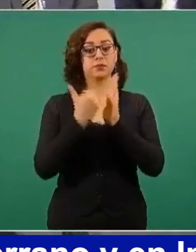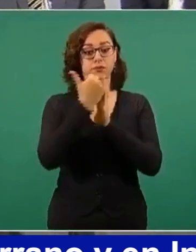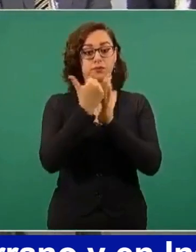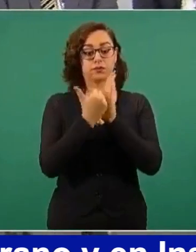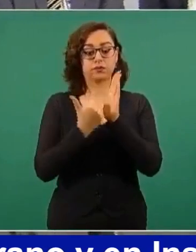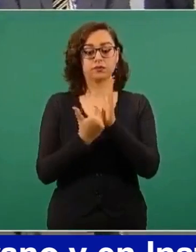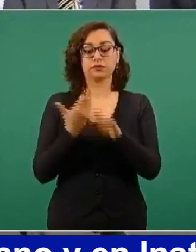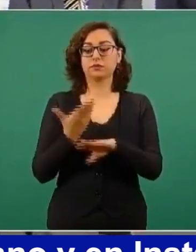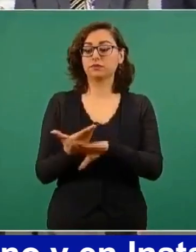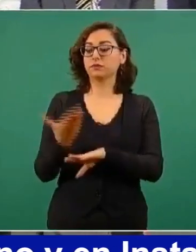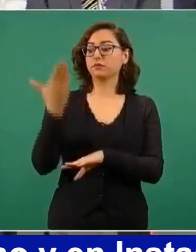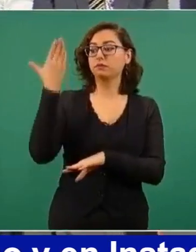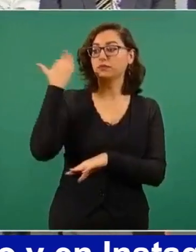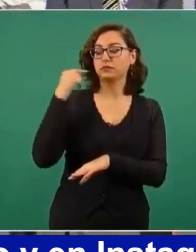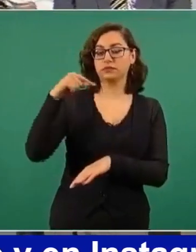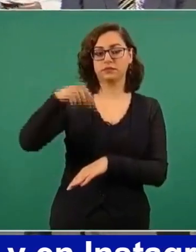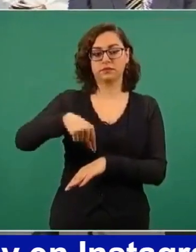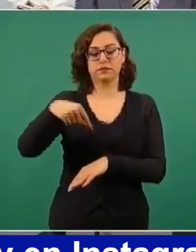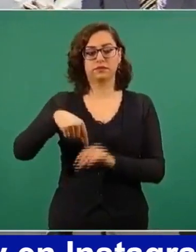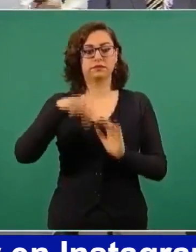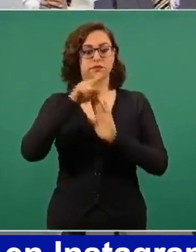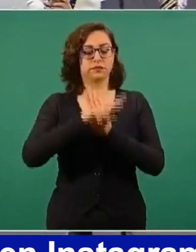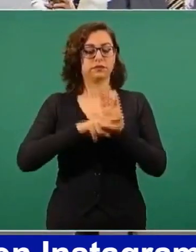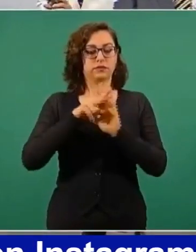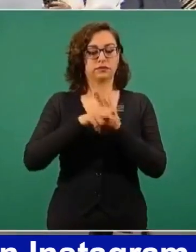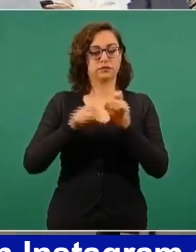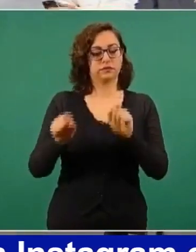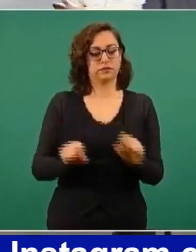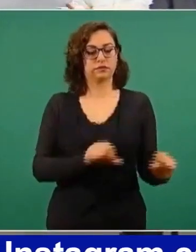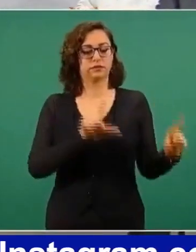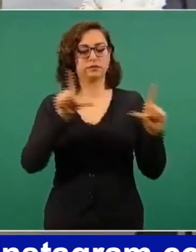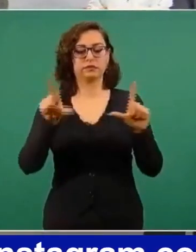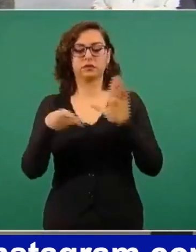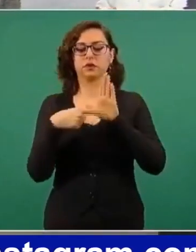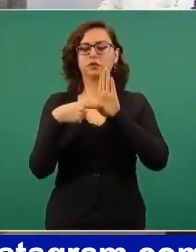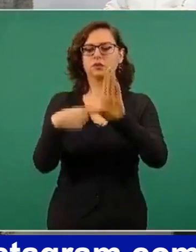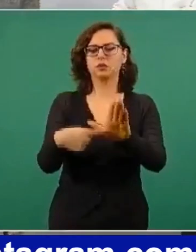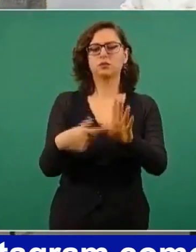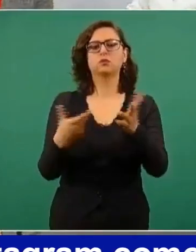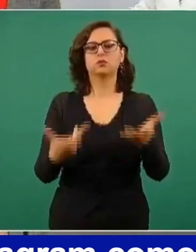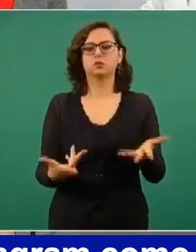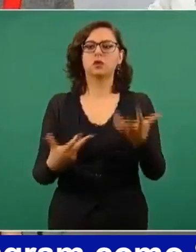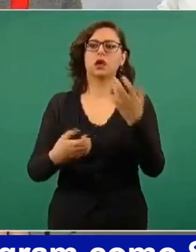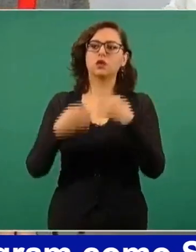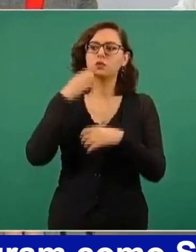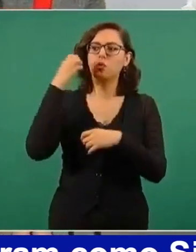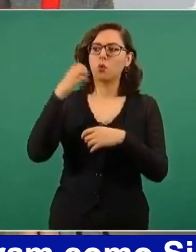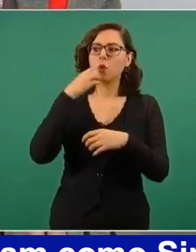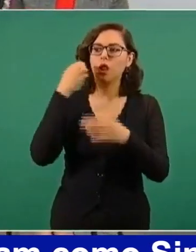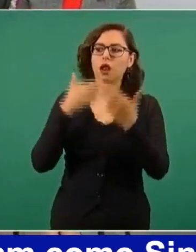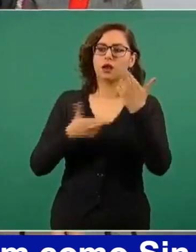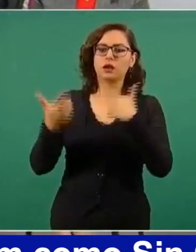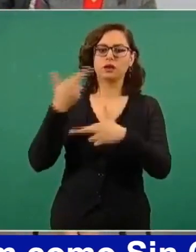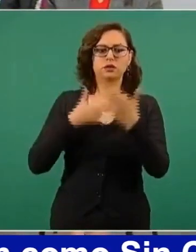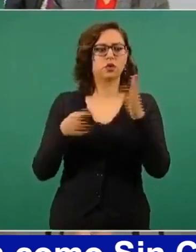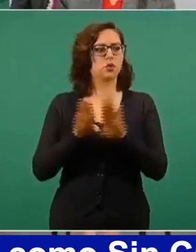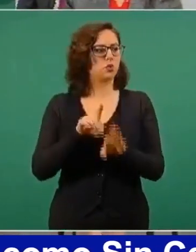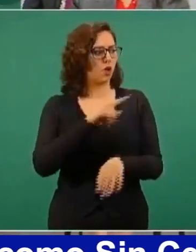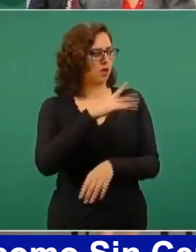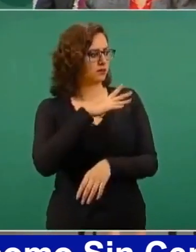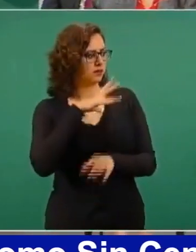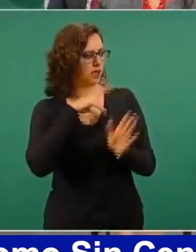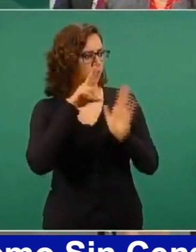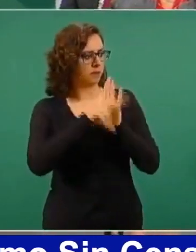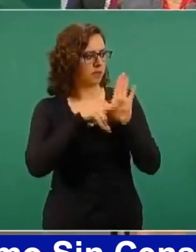video de cómo sería el regreso a clases. A ver si lo tienen,